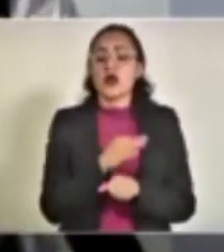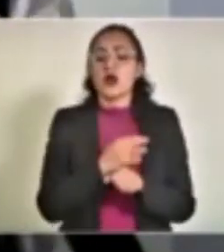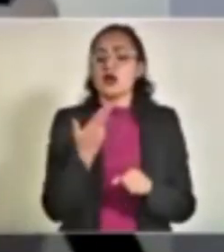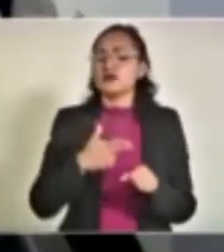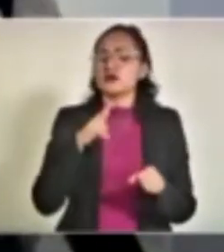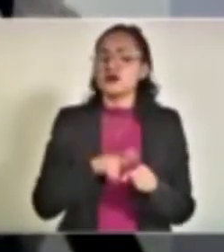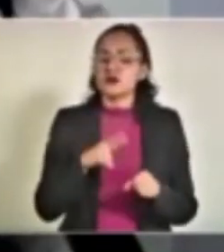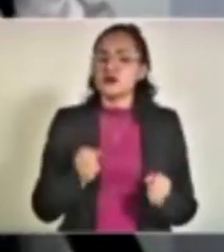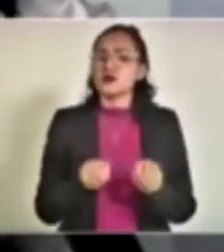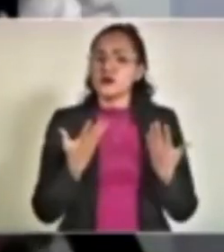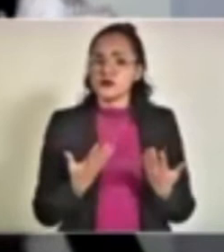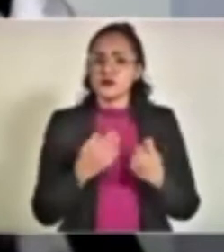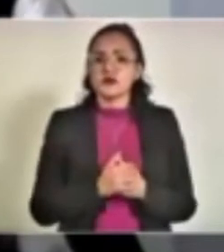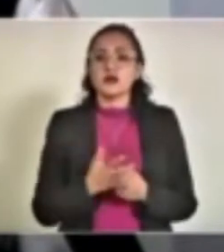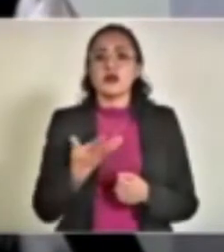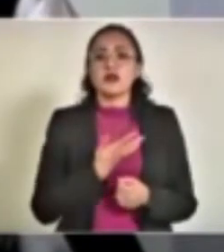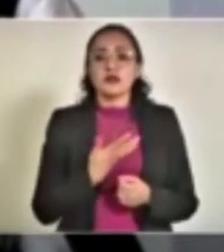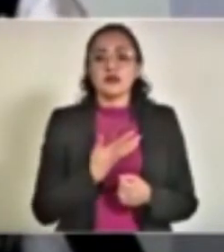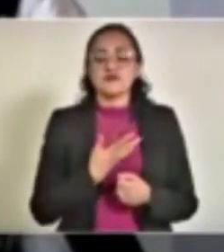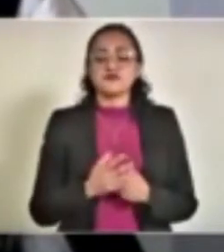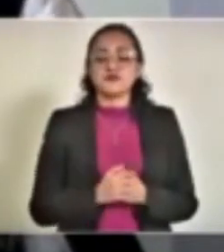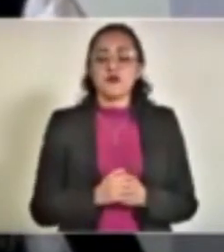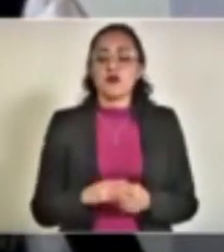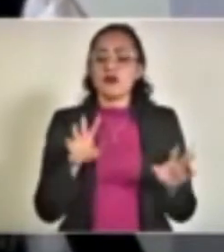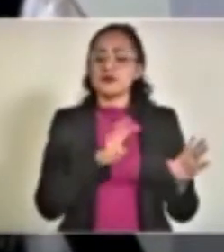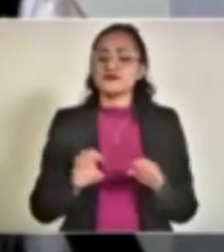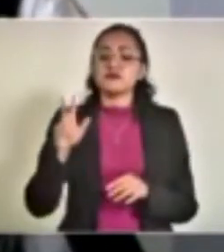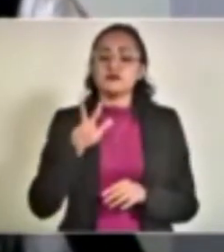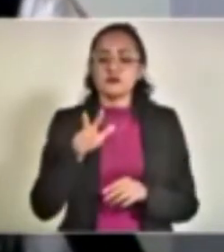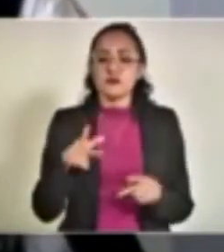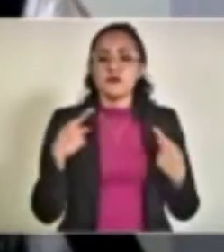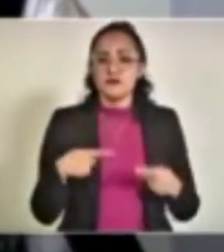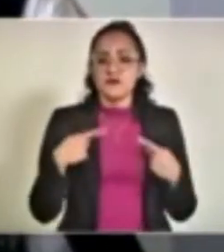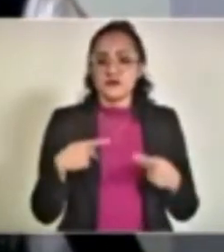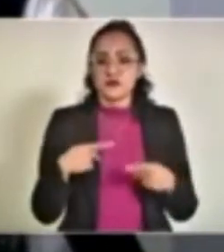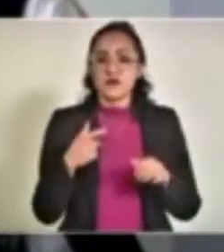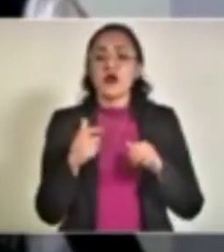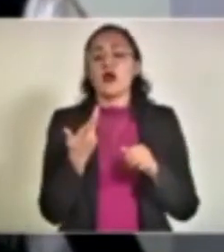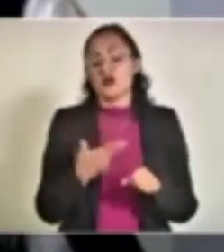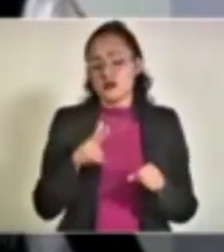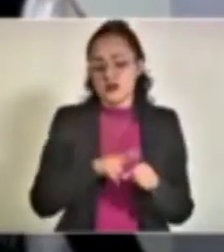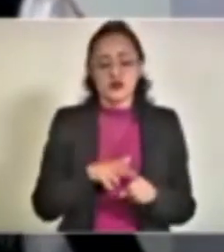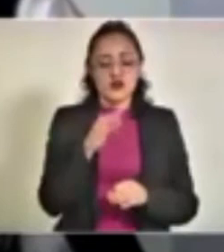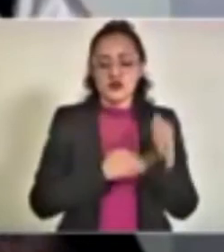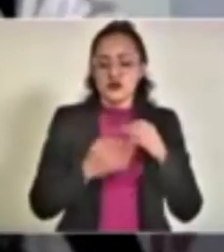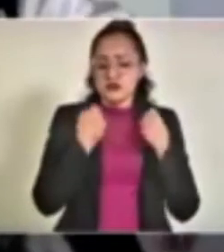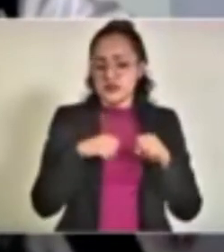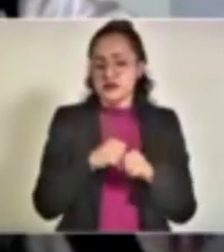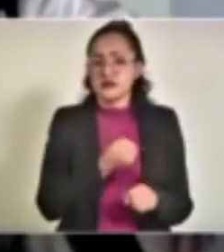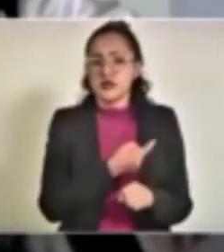hospitalización, tenemos 918 pacientes hospitalizados en todo el sector